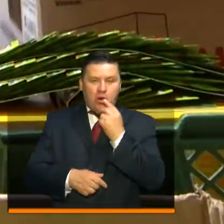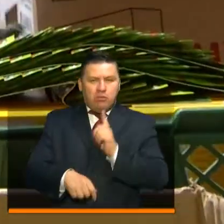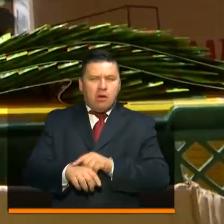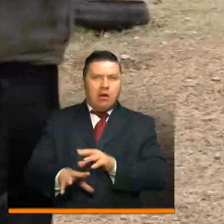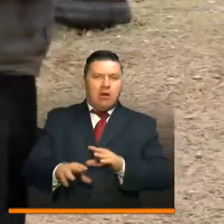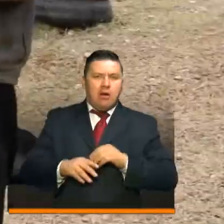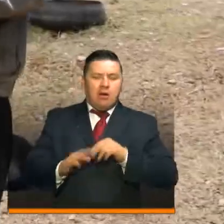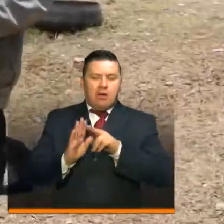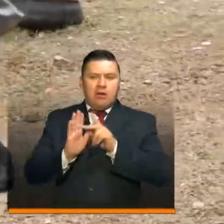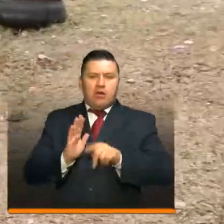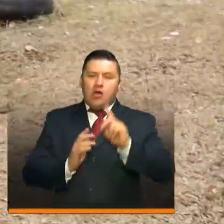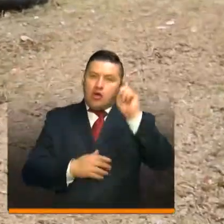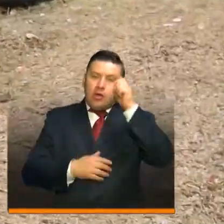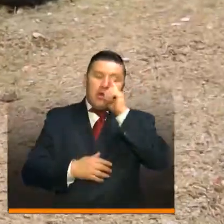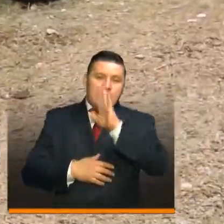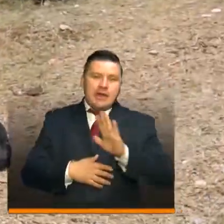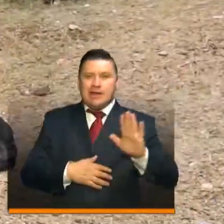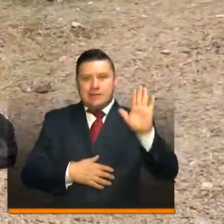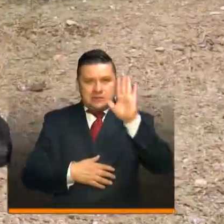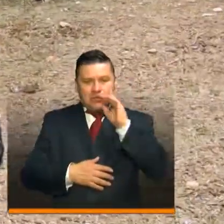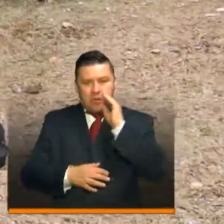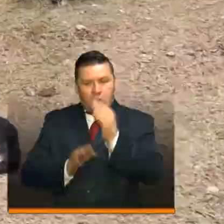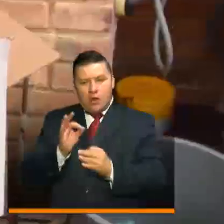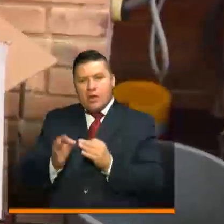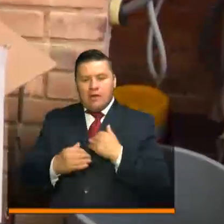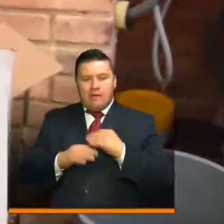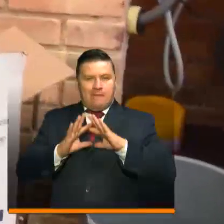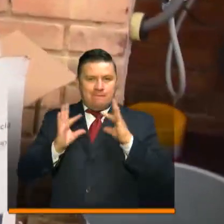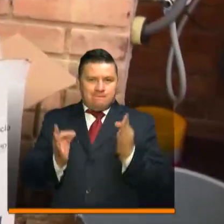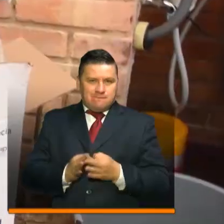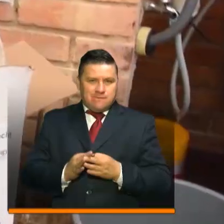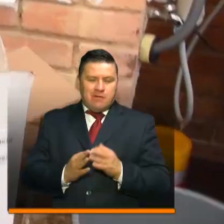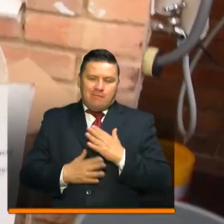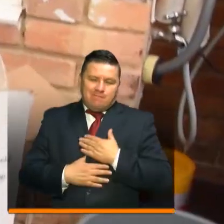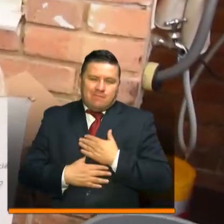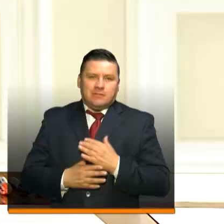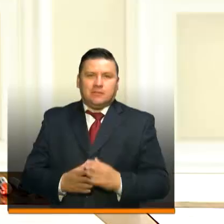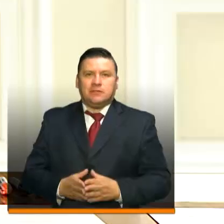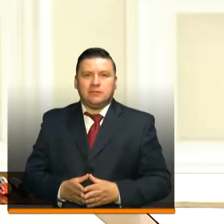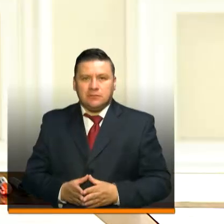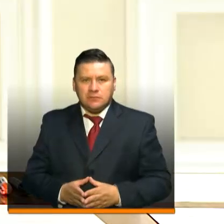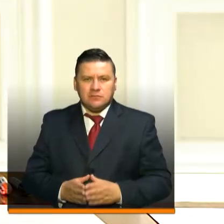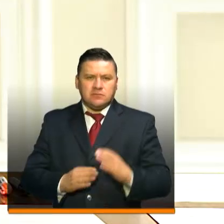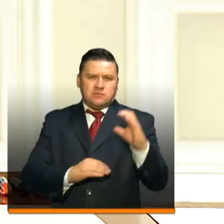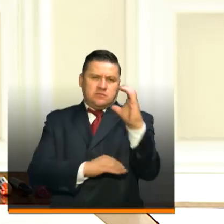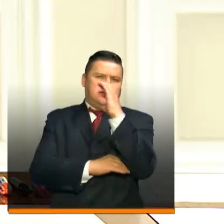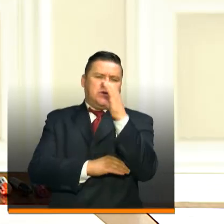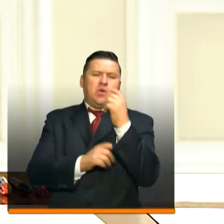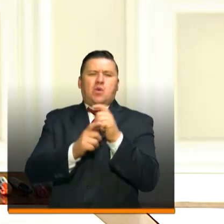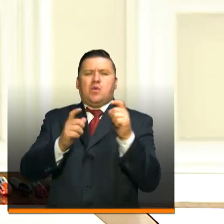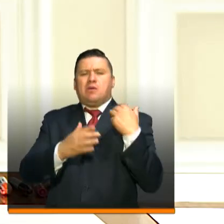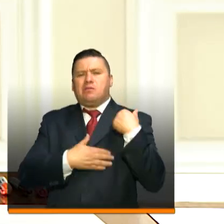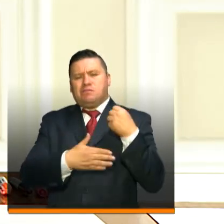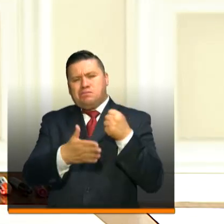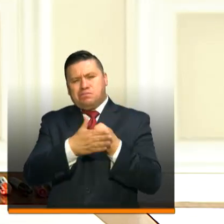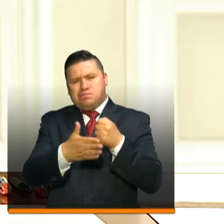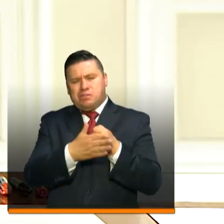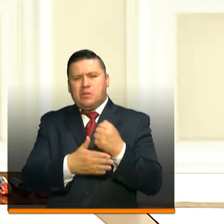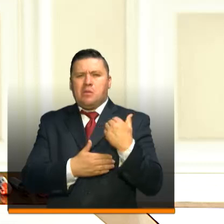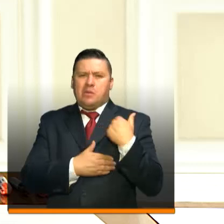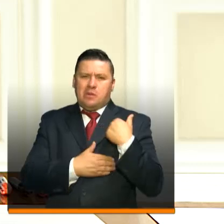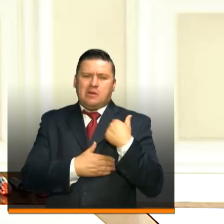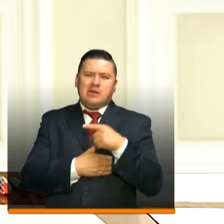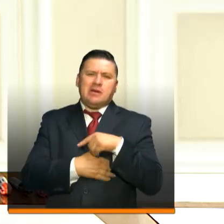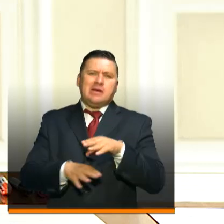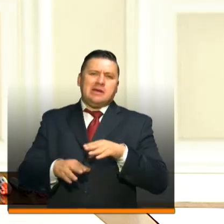de acatar las medidas del gobierno nacional y de cuidar a su familia o seres cercanos. Colombia tiene enormes retos y tiene también